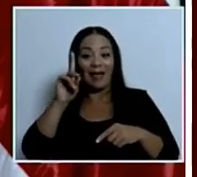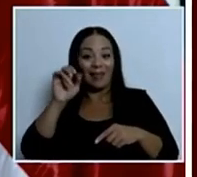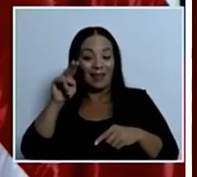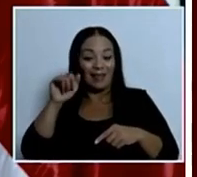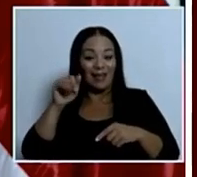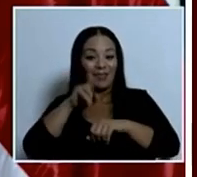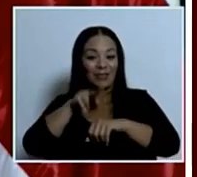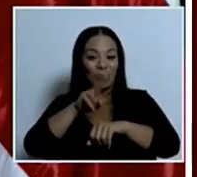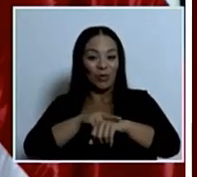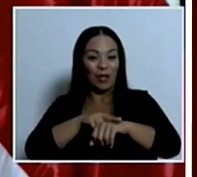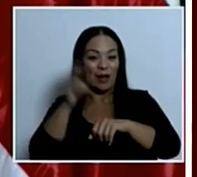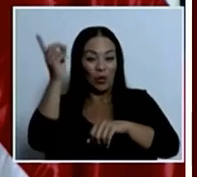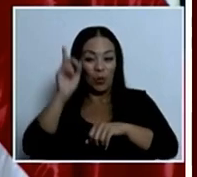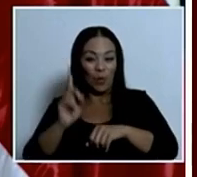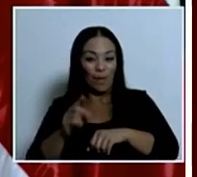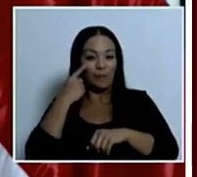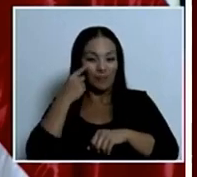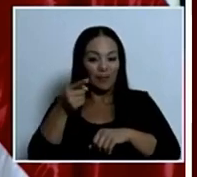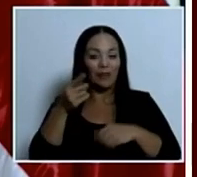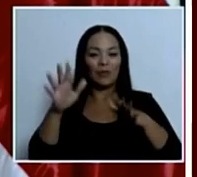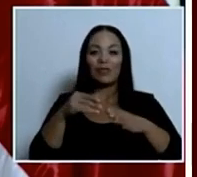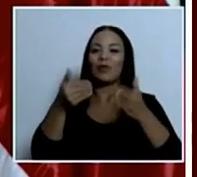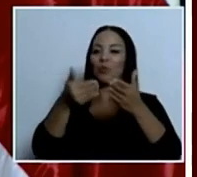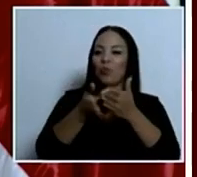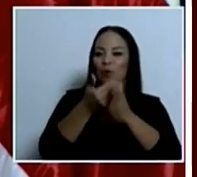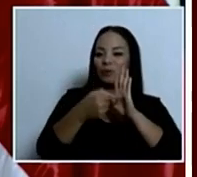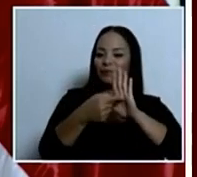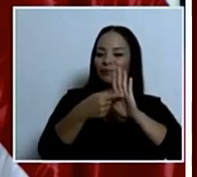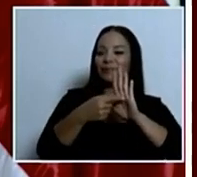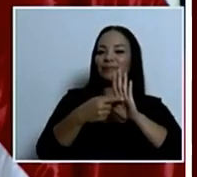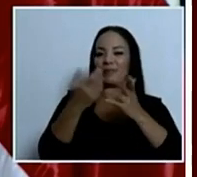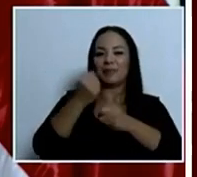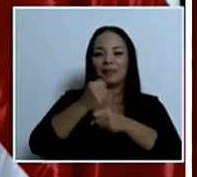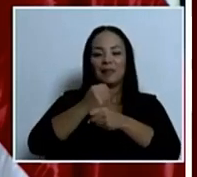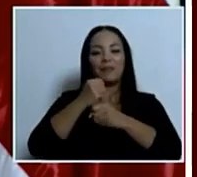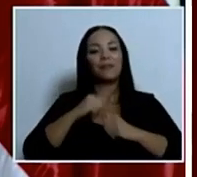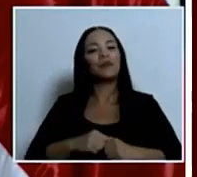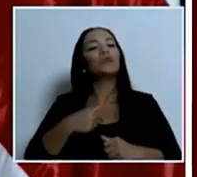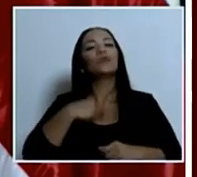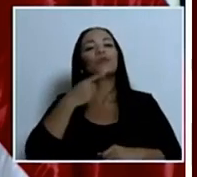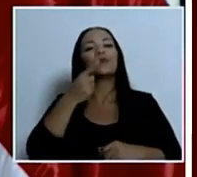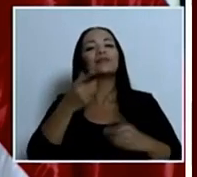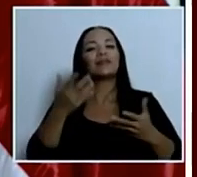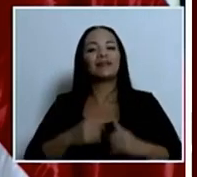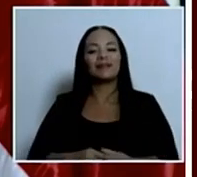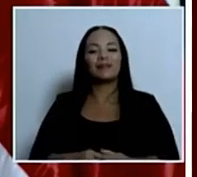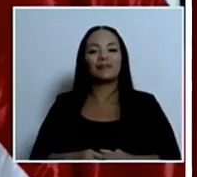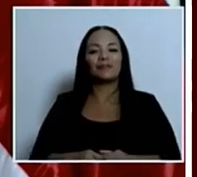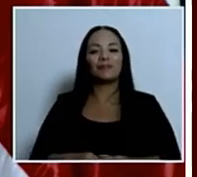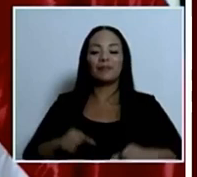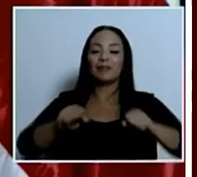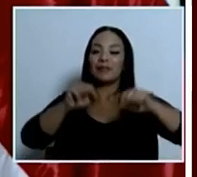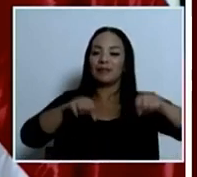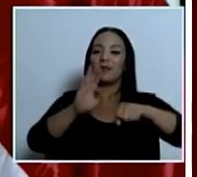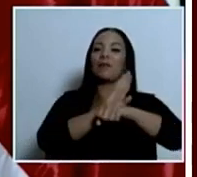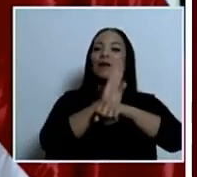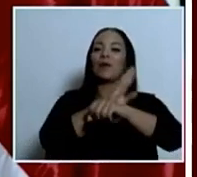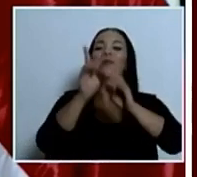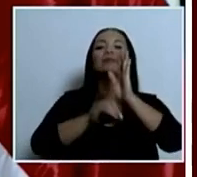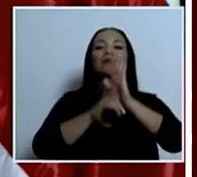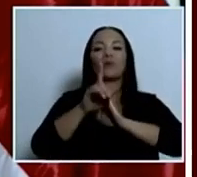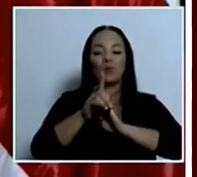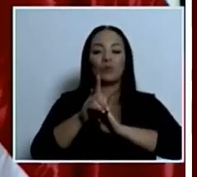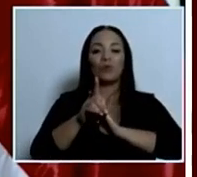indicadores de desempeño, y yo tengo que decir que la gerencia del sistema Banca de Desarrollo le